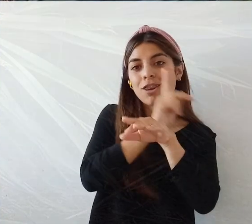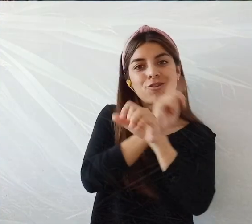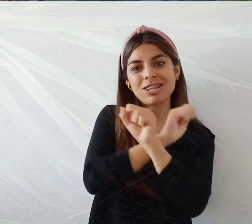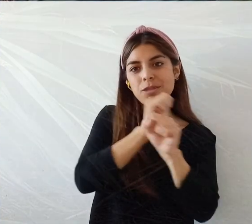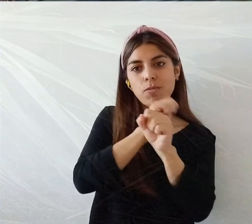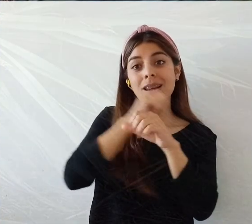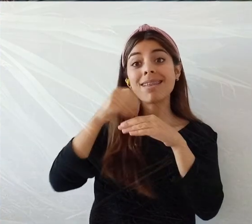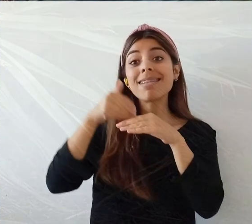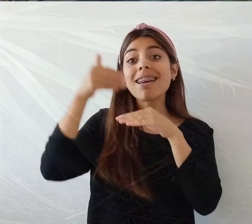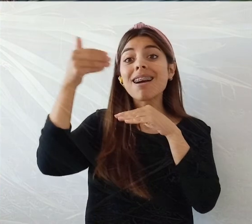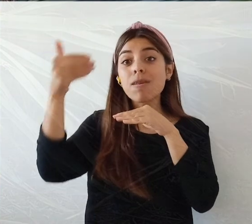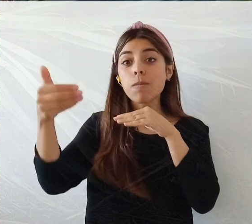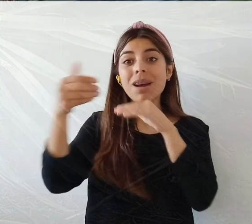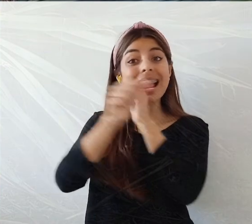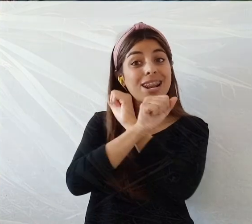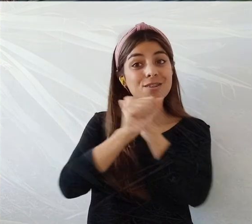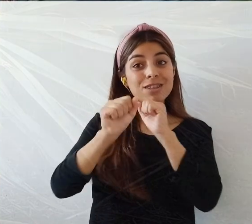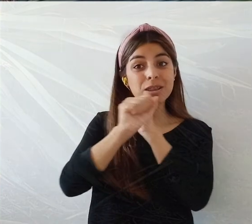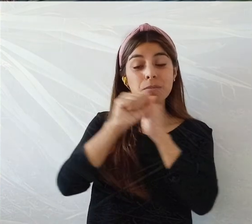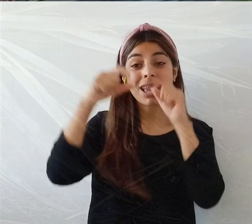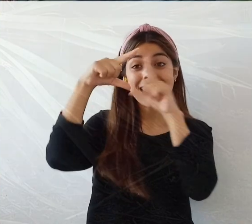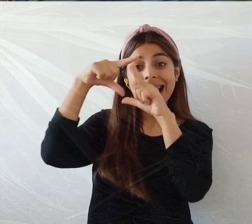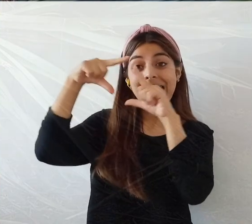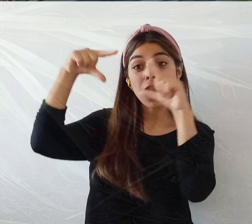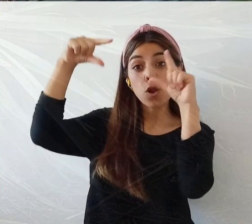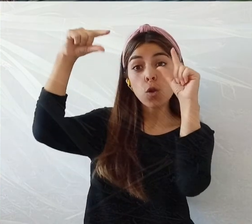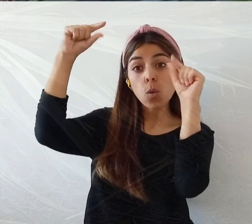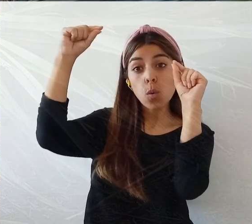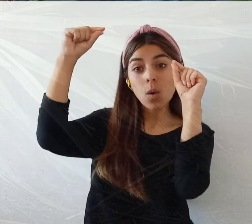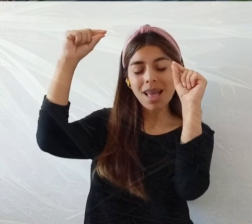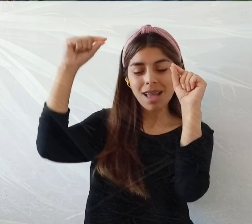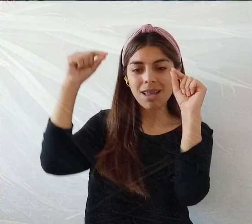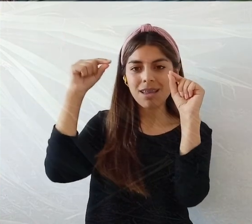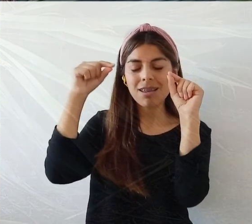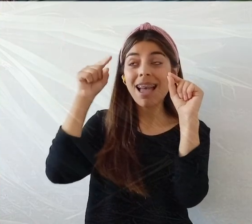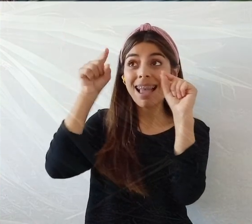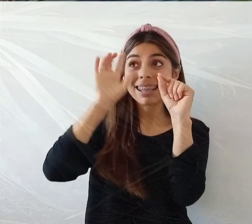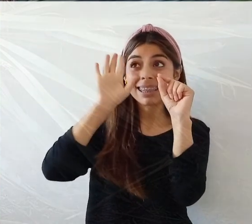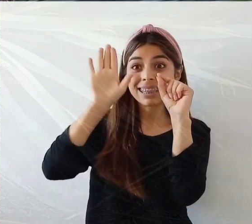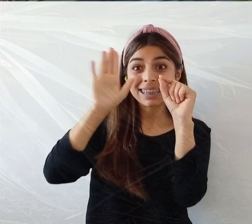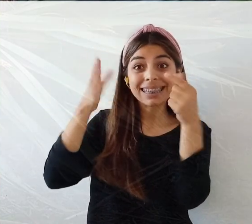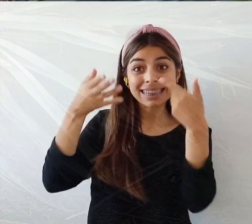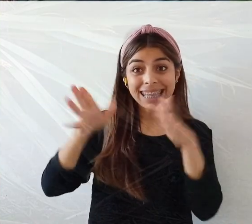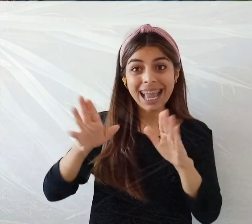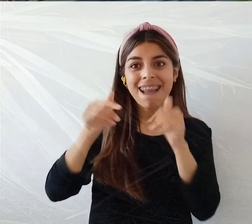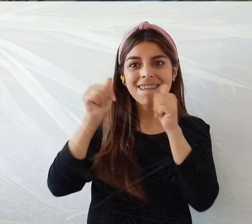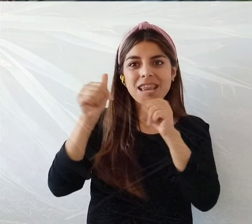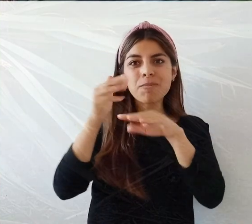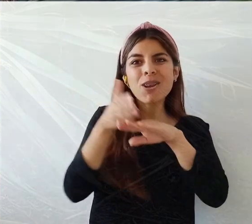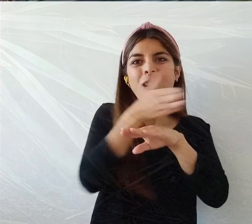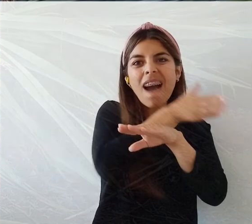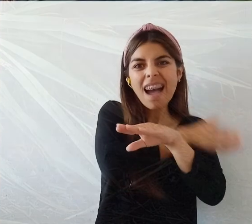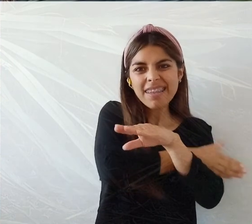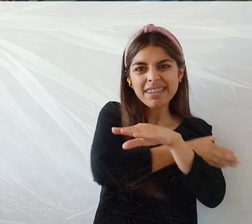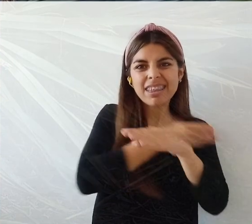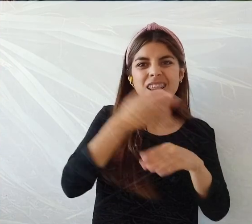cosechar. Porque se rompe la fibra. Cuando uno lo desciende así con el cuchillo.